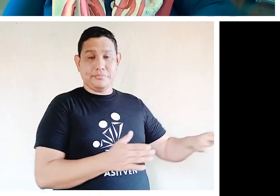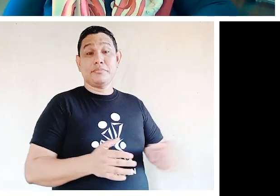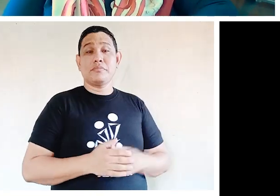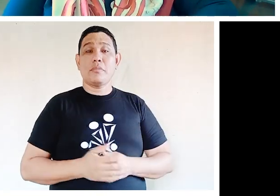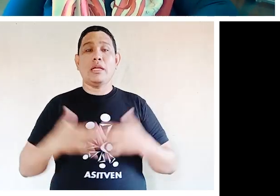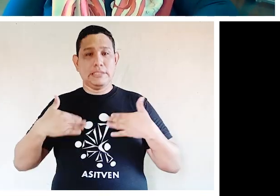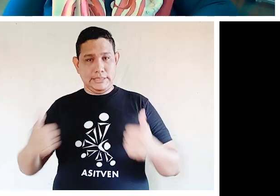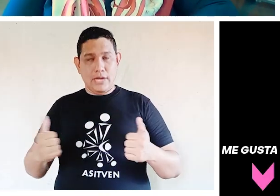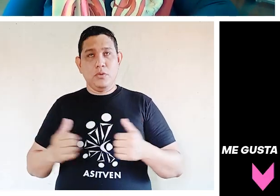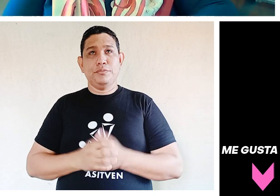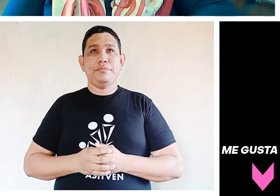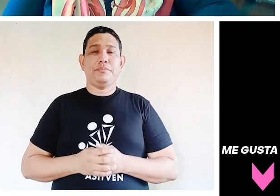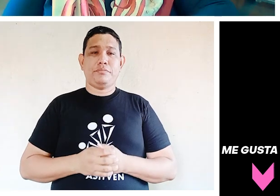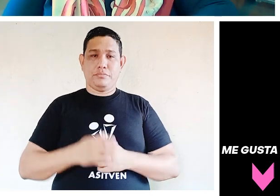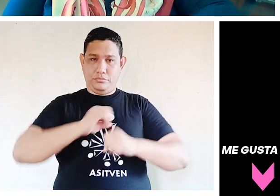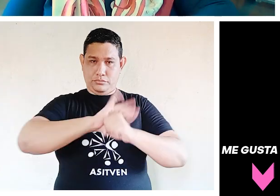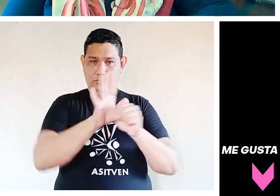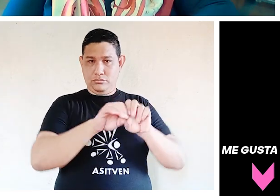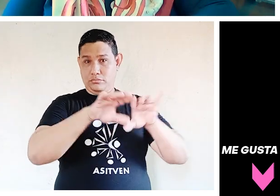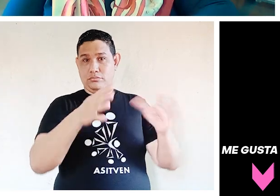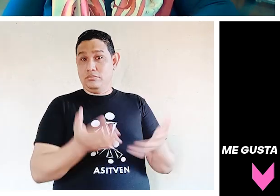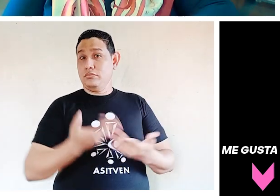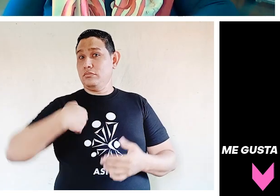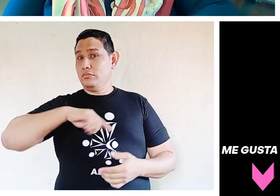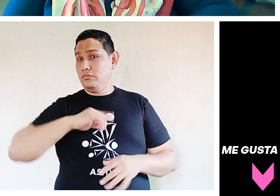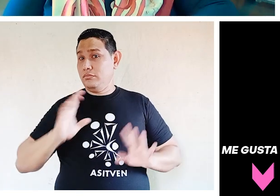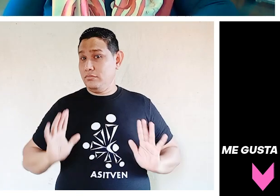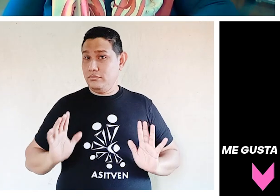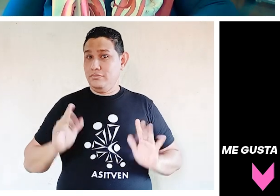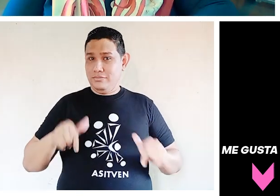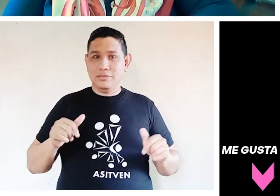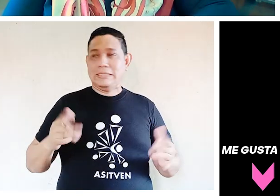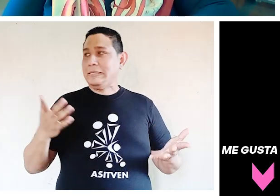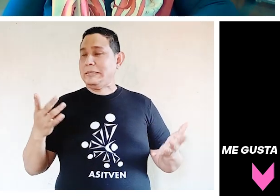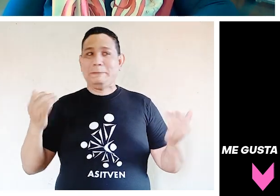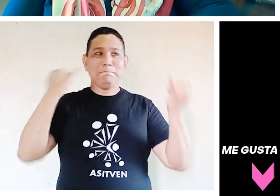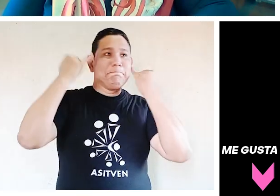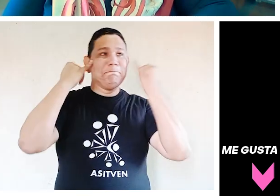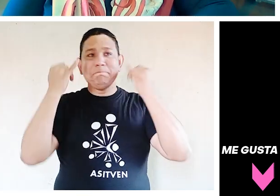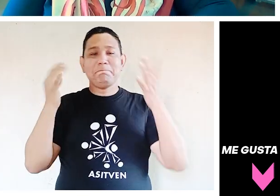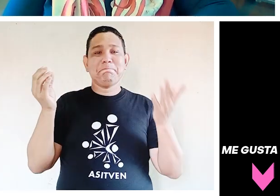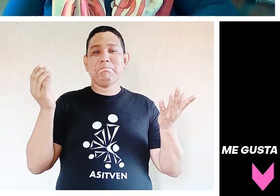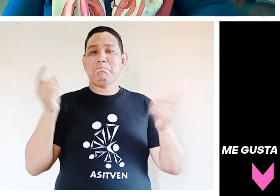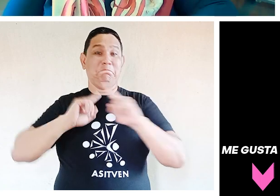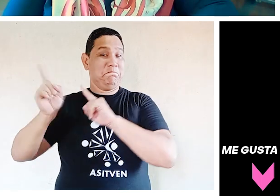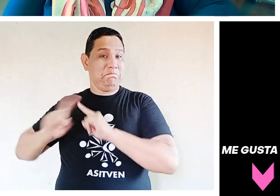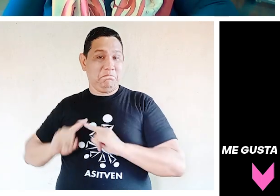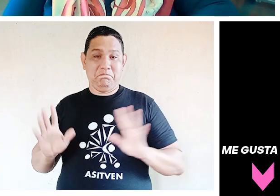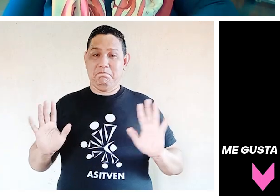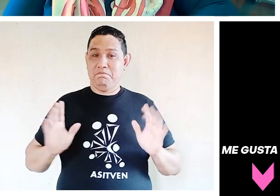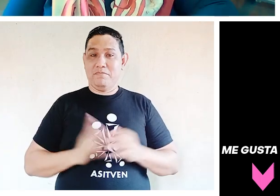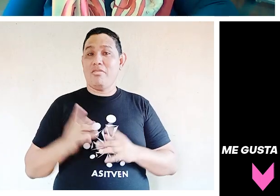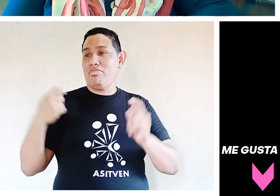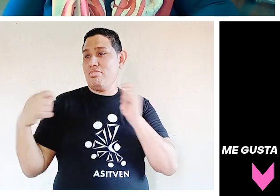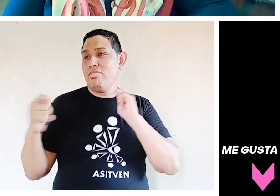con la salud, esta pandemia también nos ha hecho como que todos hemos tenido que reinventarnos de una u otra forma, del punto de vista de los